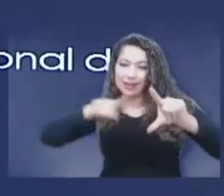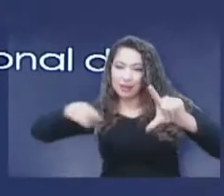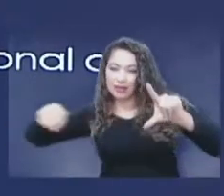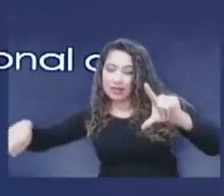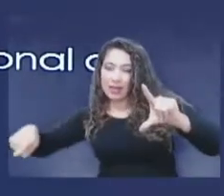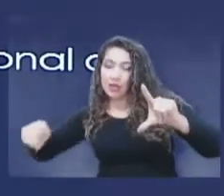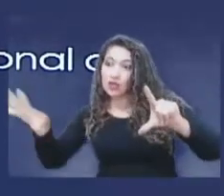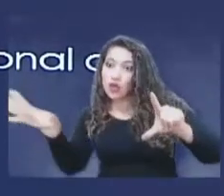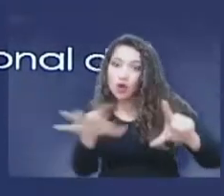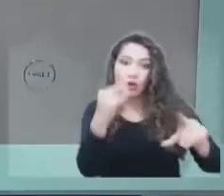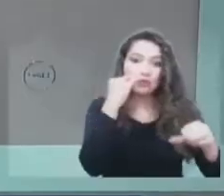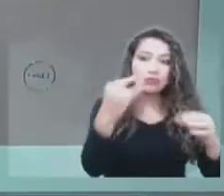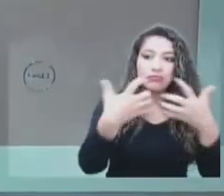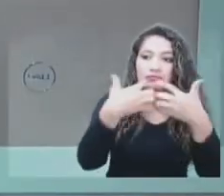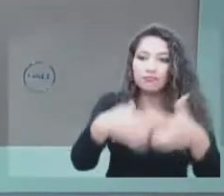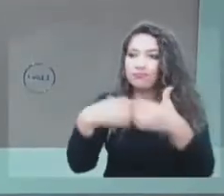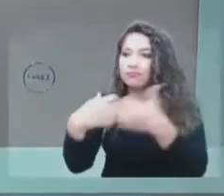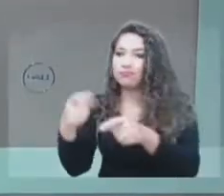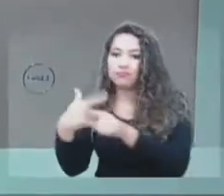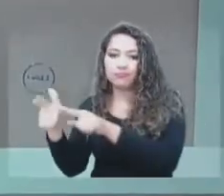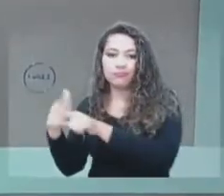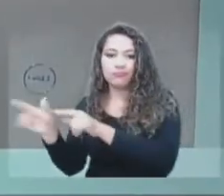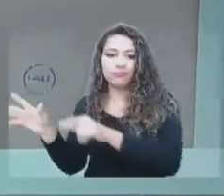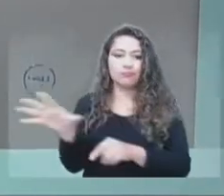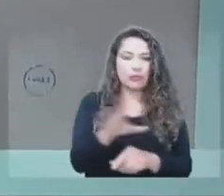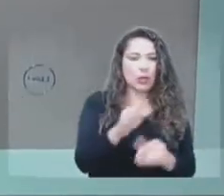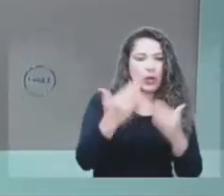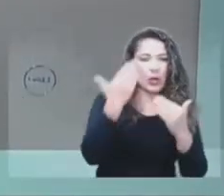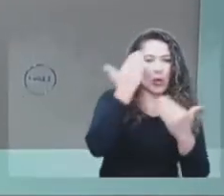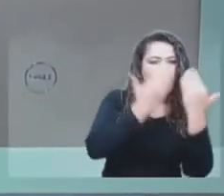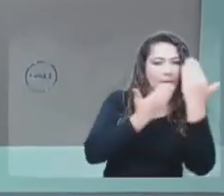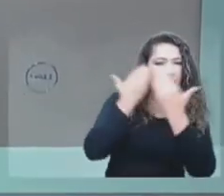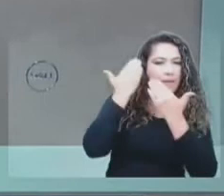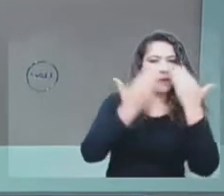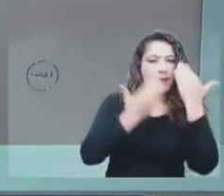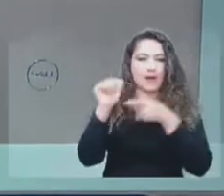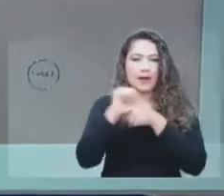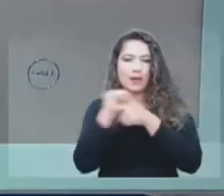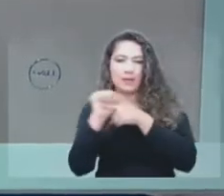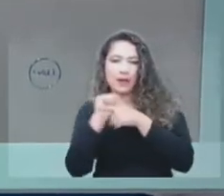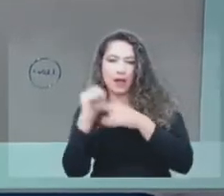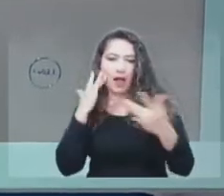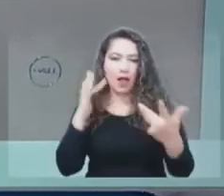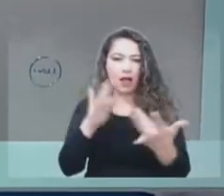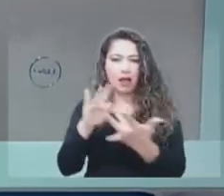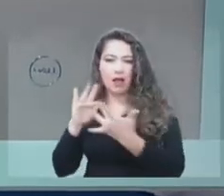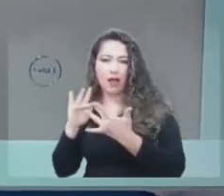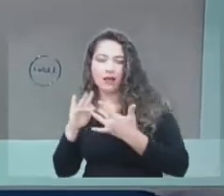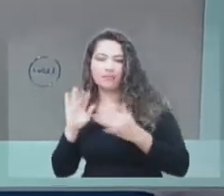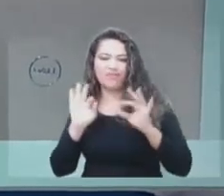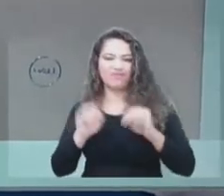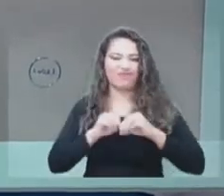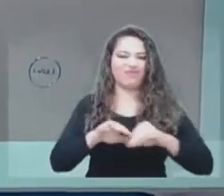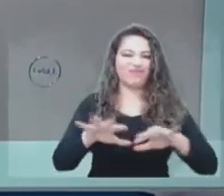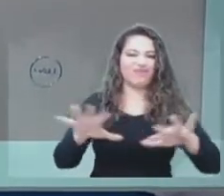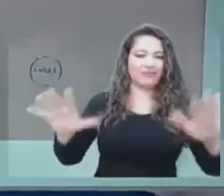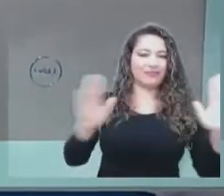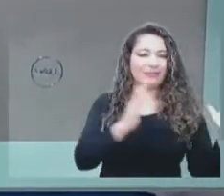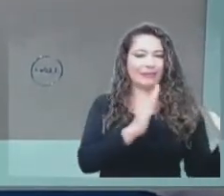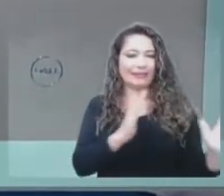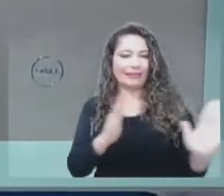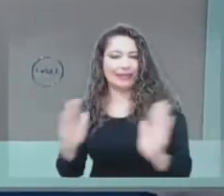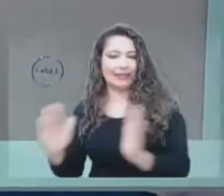industria en general, adelantar simulaciones para determinar la cobertura adecuada para los servicios. Es decir, poder